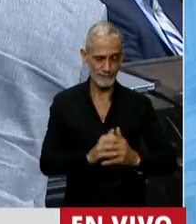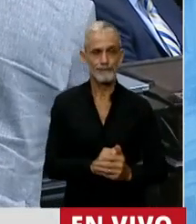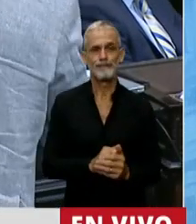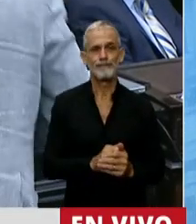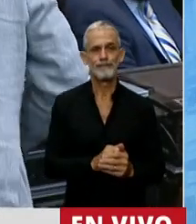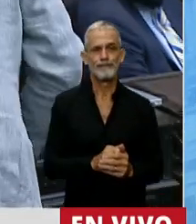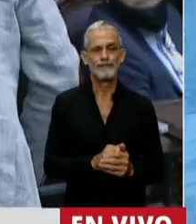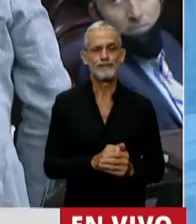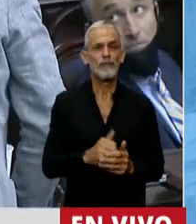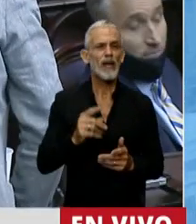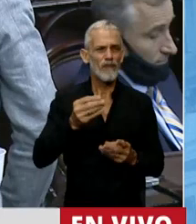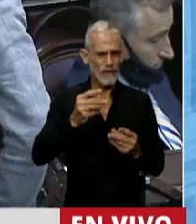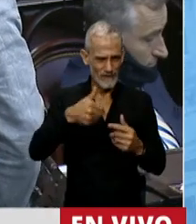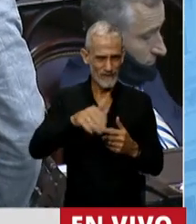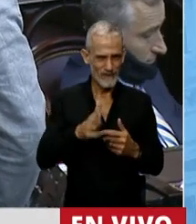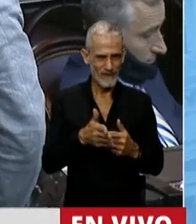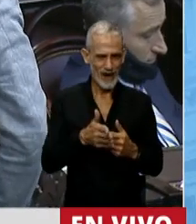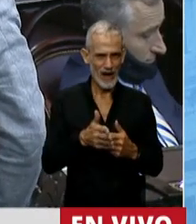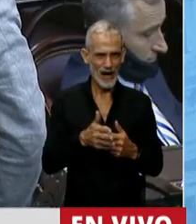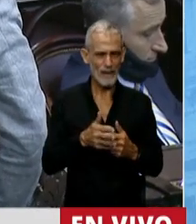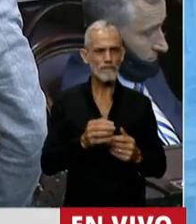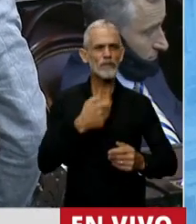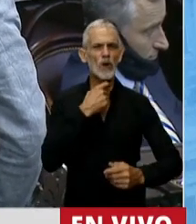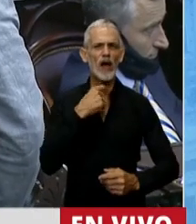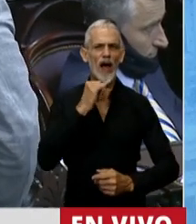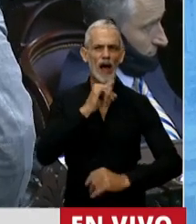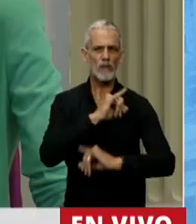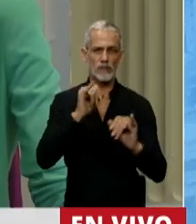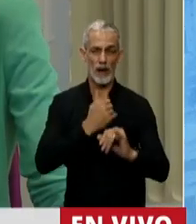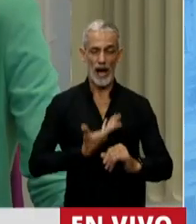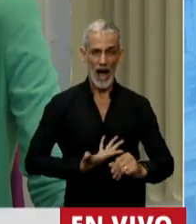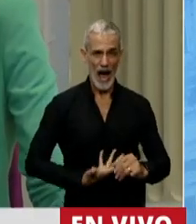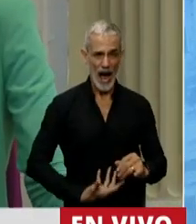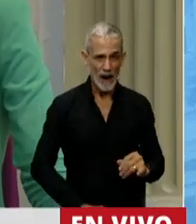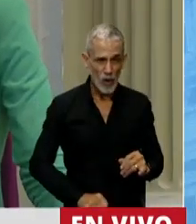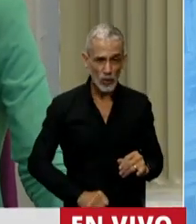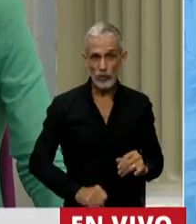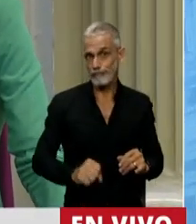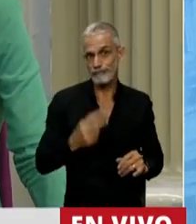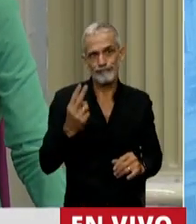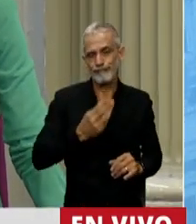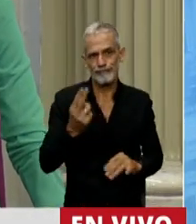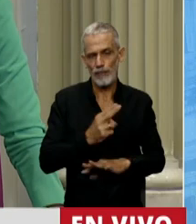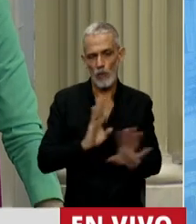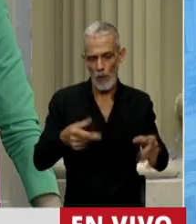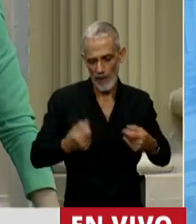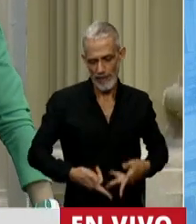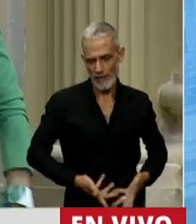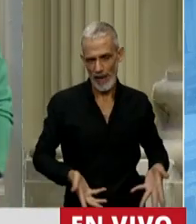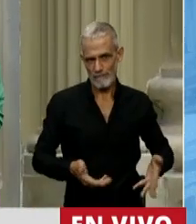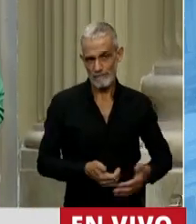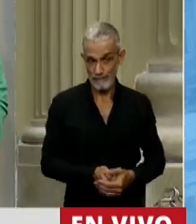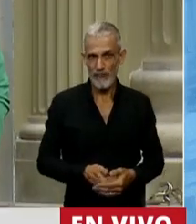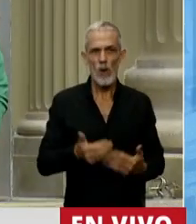quiero decirle que el aborto es la muerte del concebido. Se puede